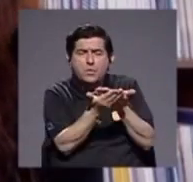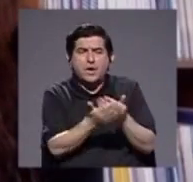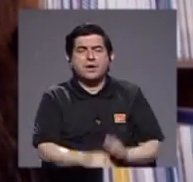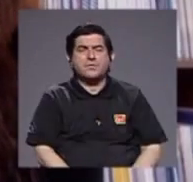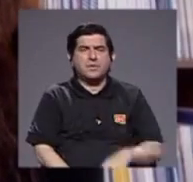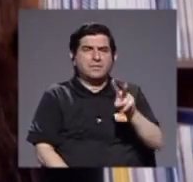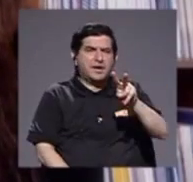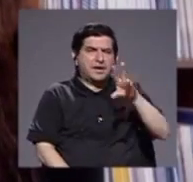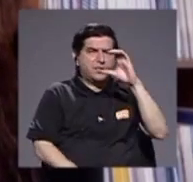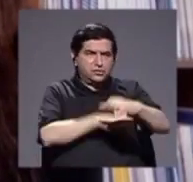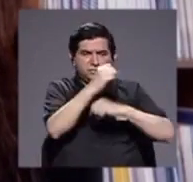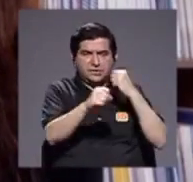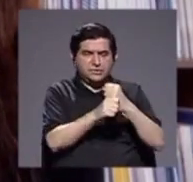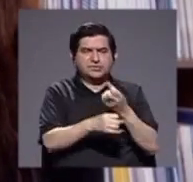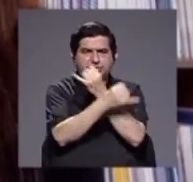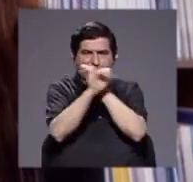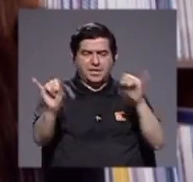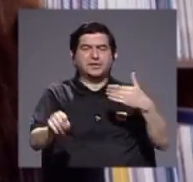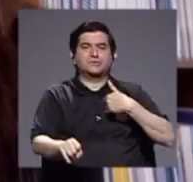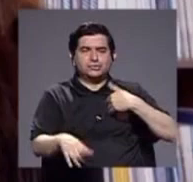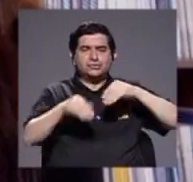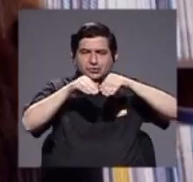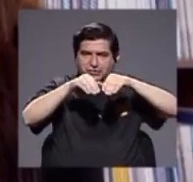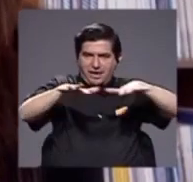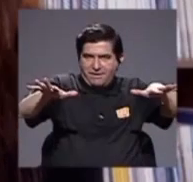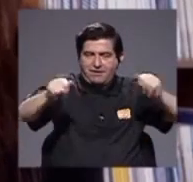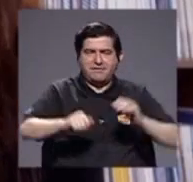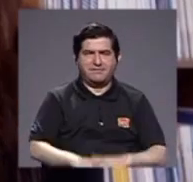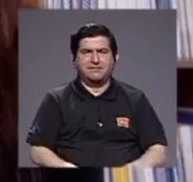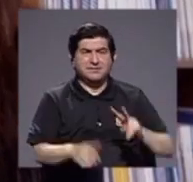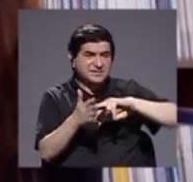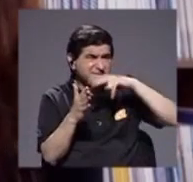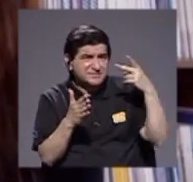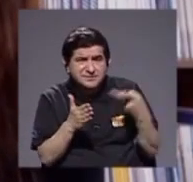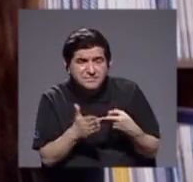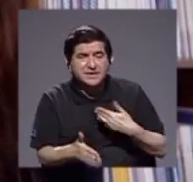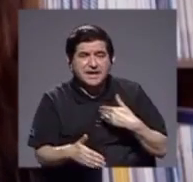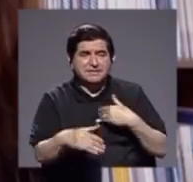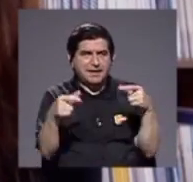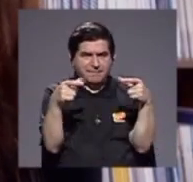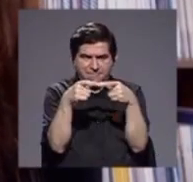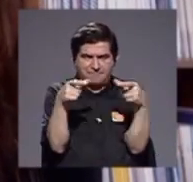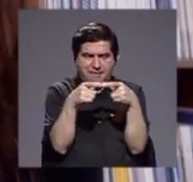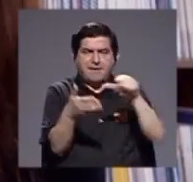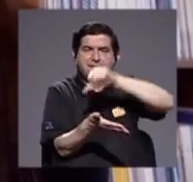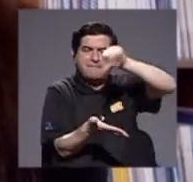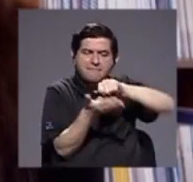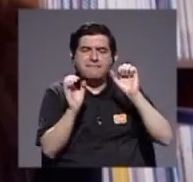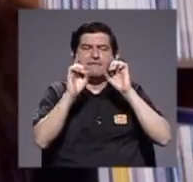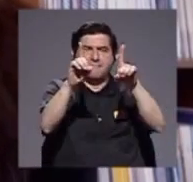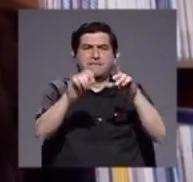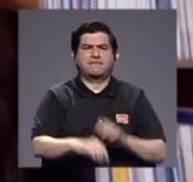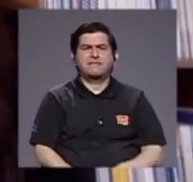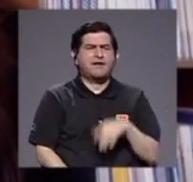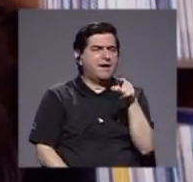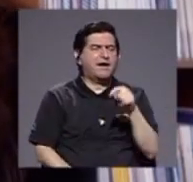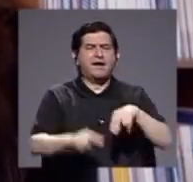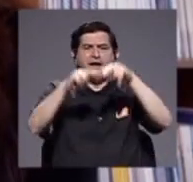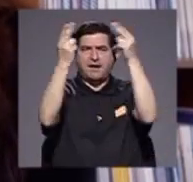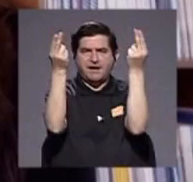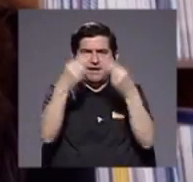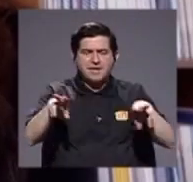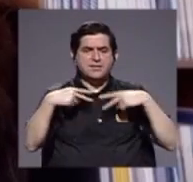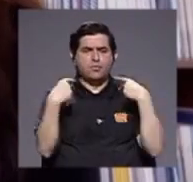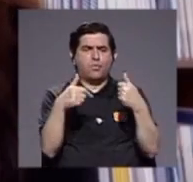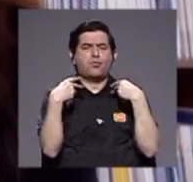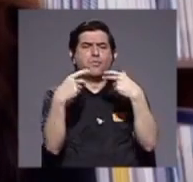Bicentenario vamos a tener esa red, que lo que significa es tener conectados a los centros educativos con una internet de alta